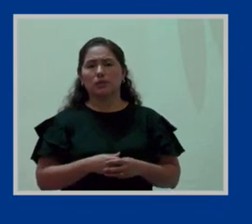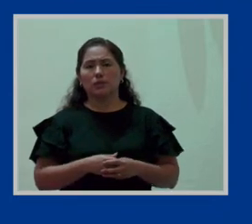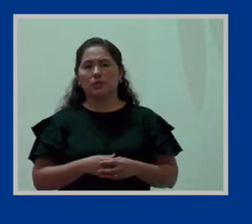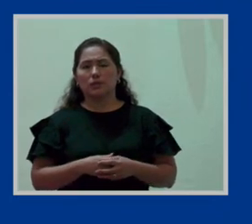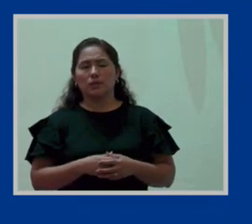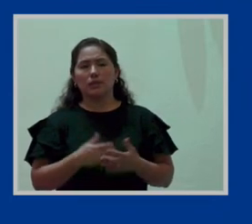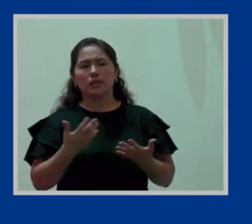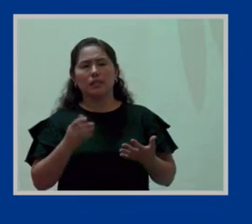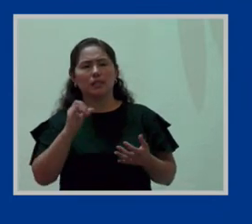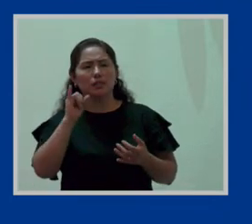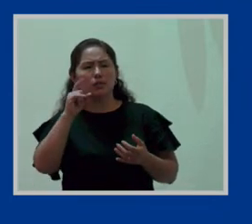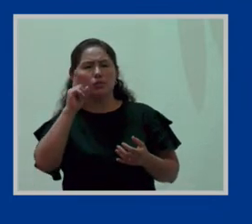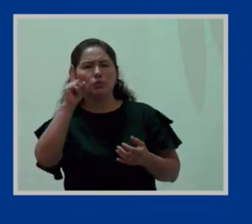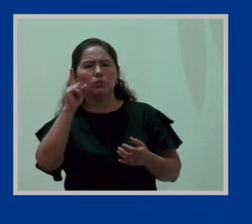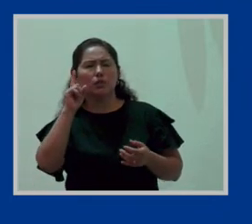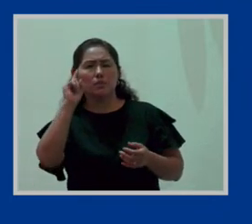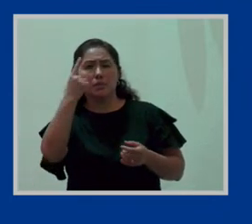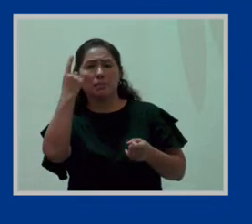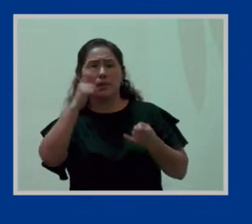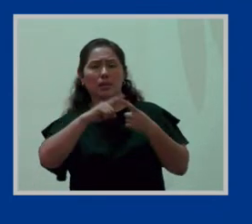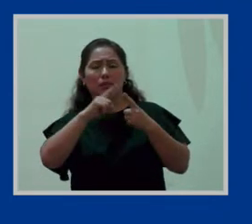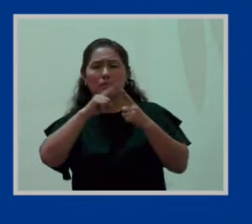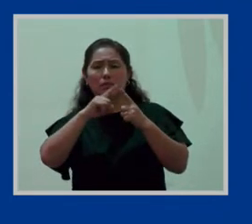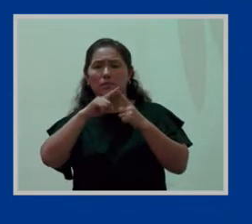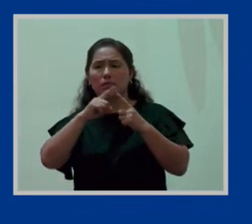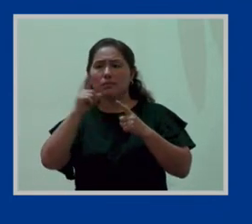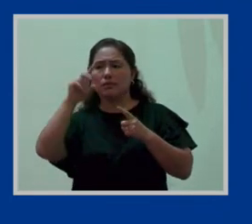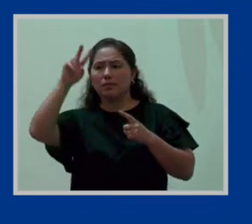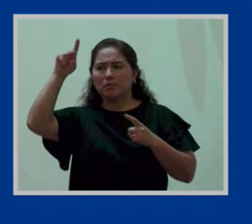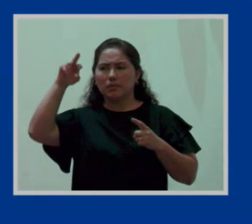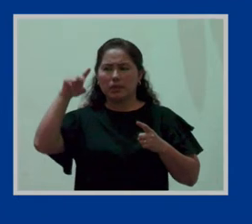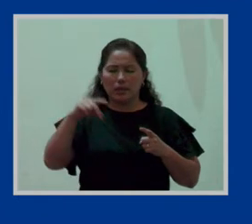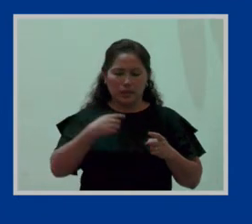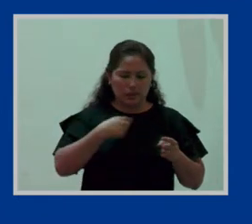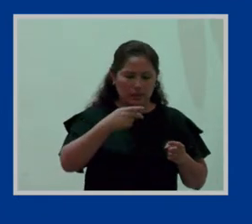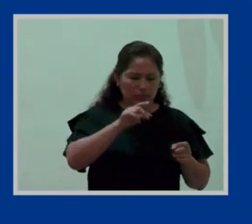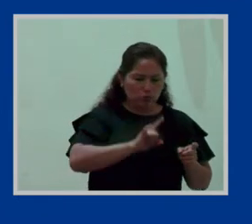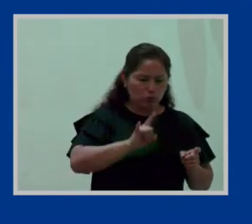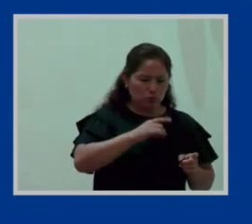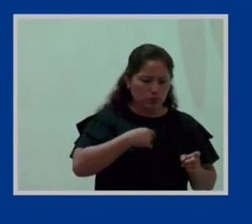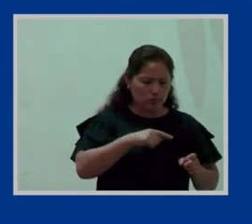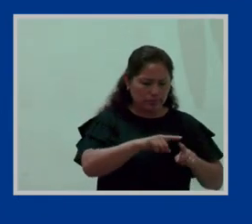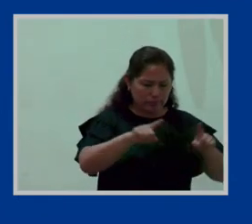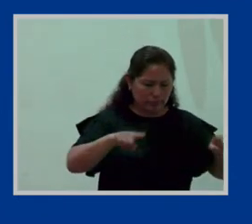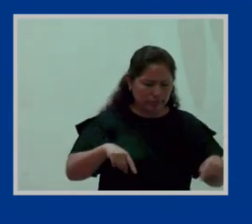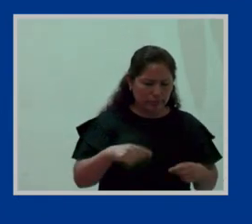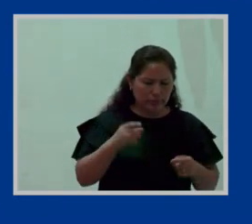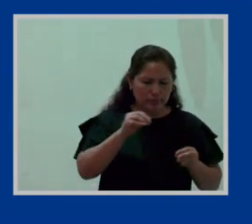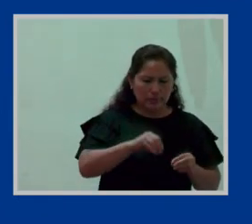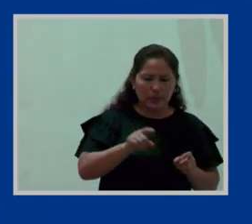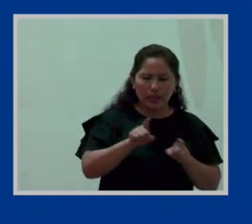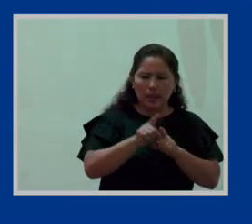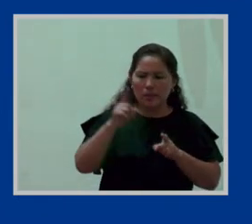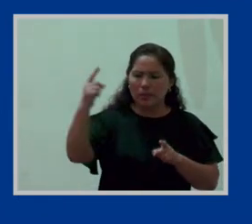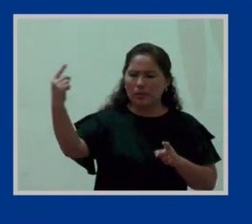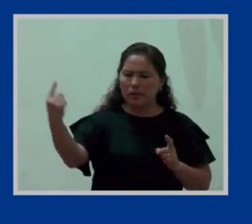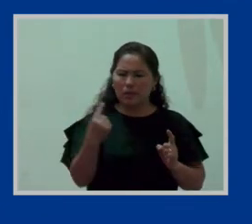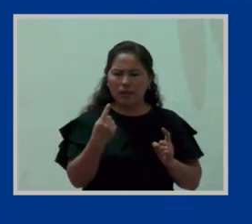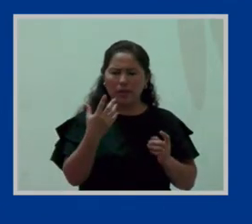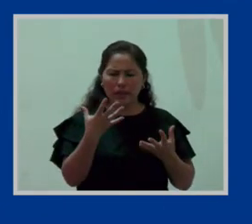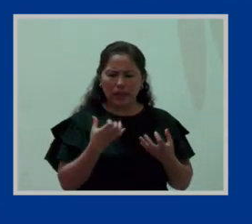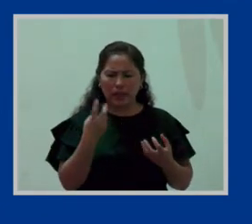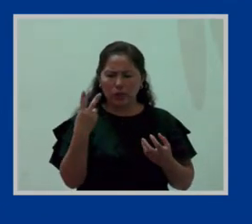una primera señora baja y lo está utilizando el servicio y resulta que viene otra que también lo requiere,